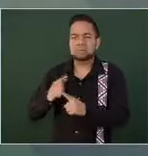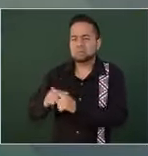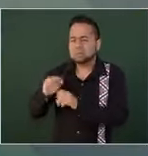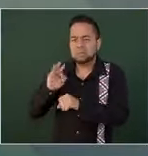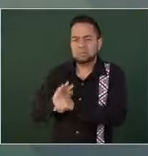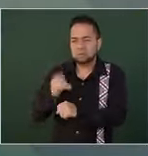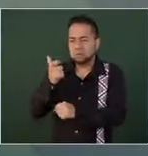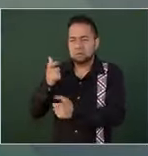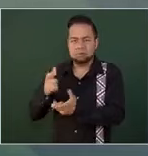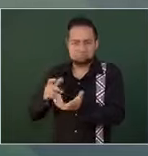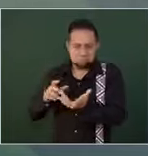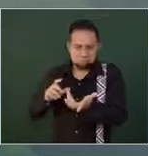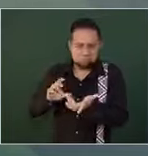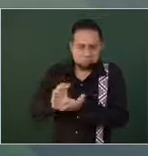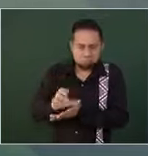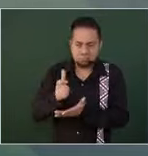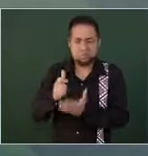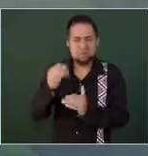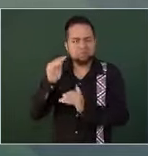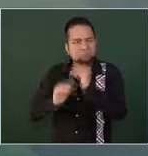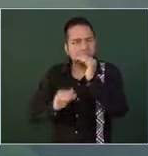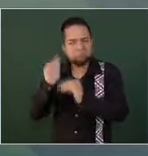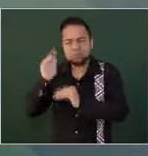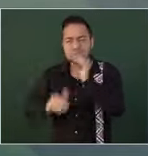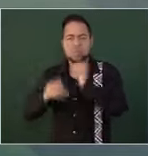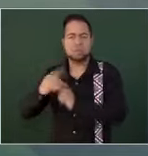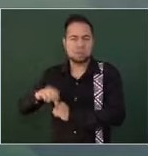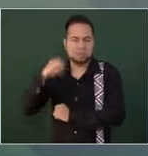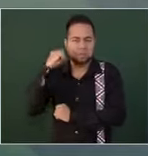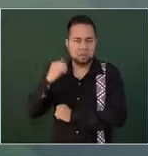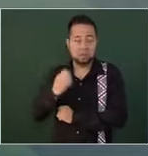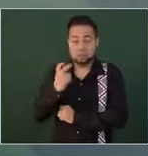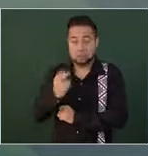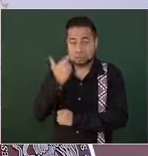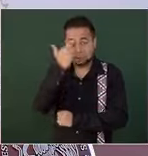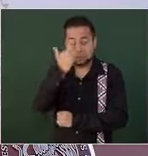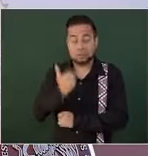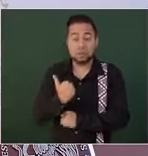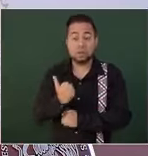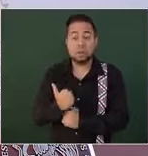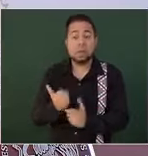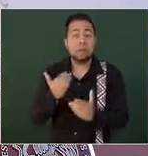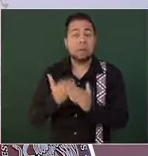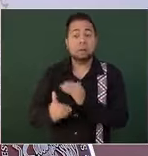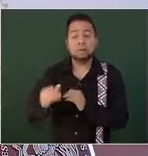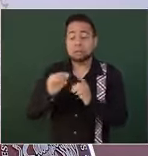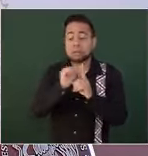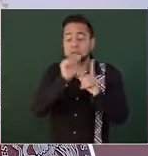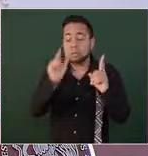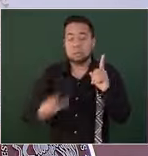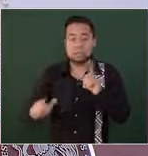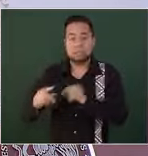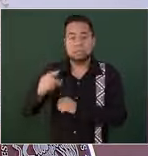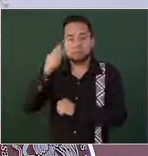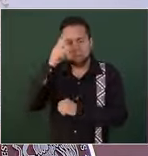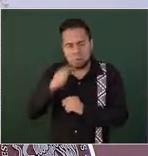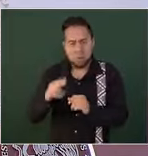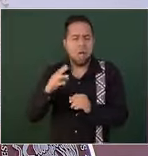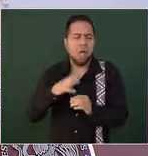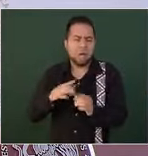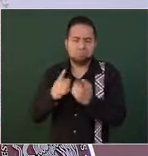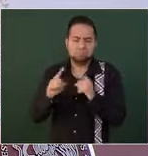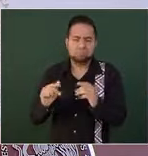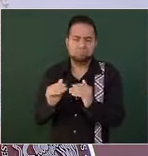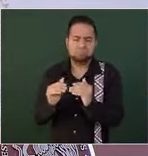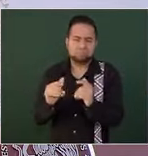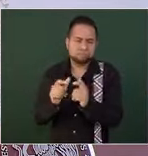en infraestructura que hemos tenido en Oaxaca. En este contexto, mientras el país crece a una tasa